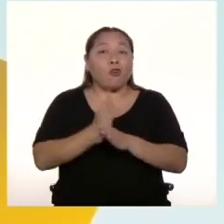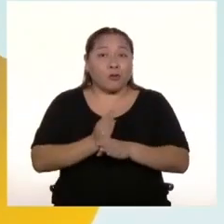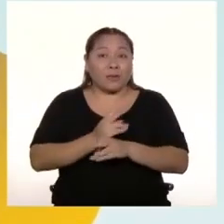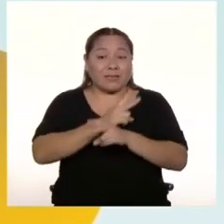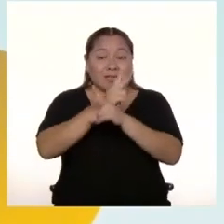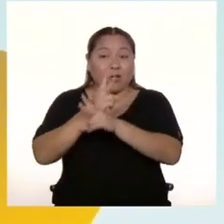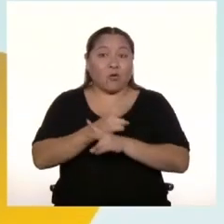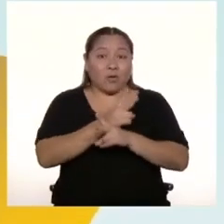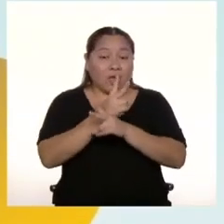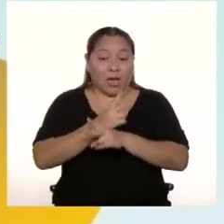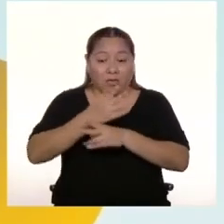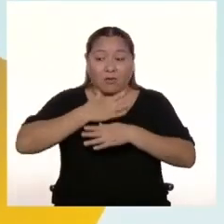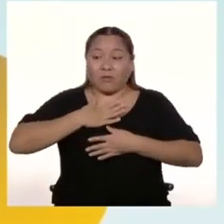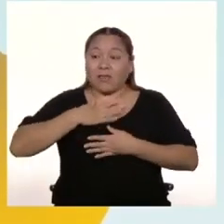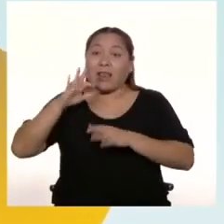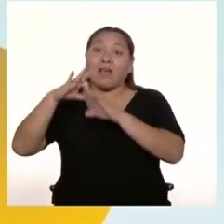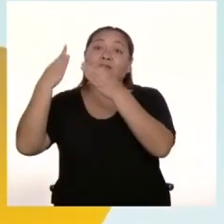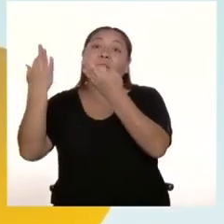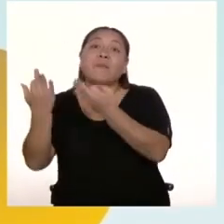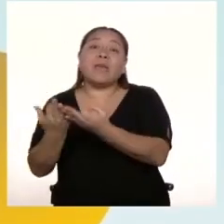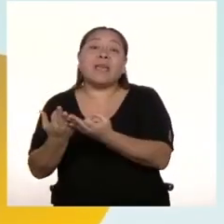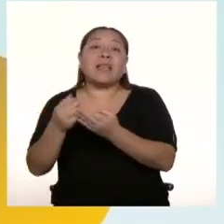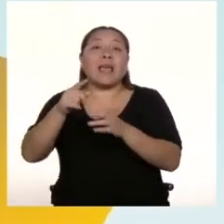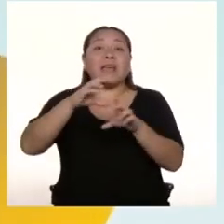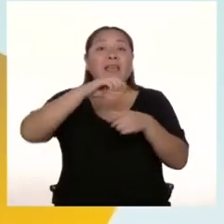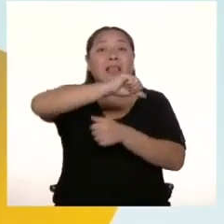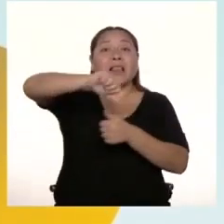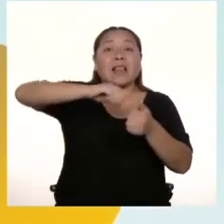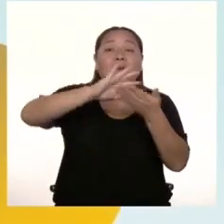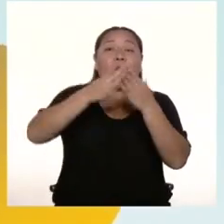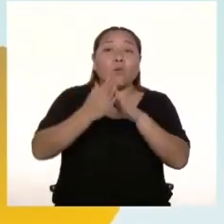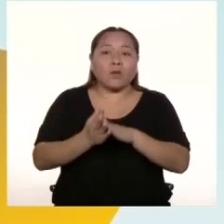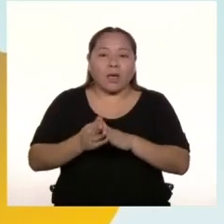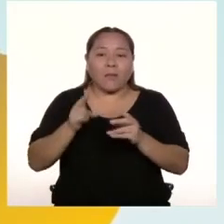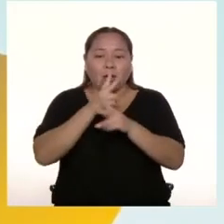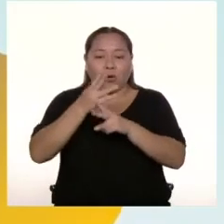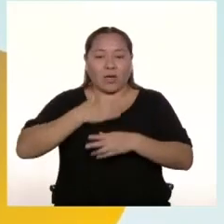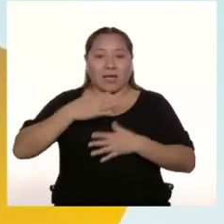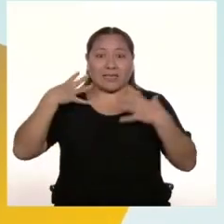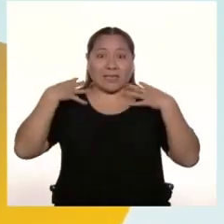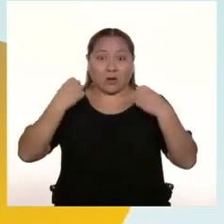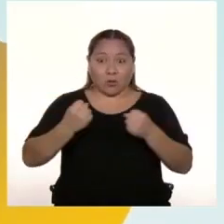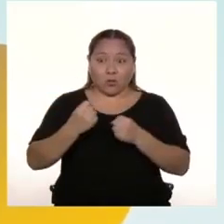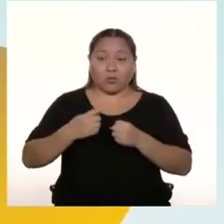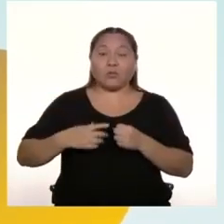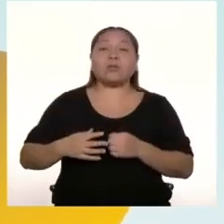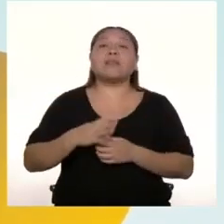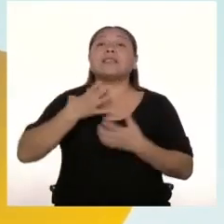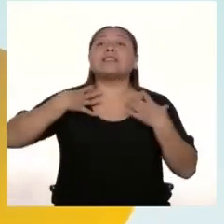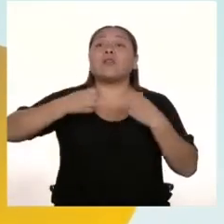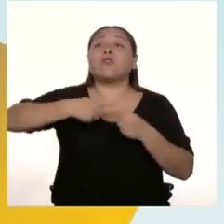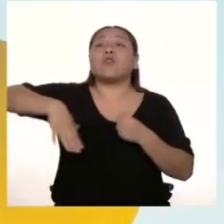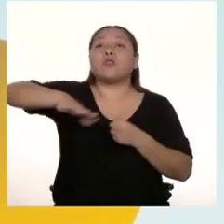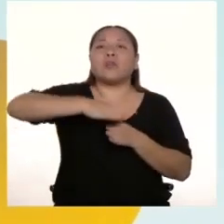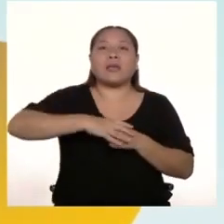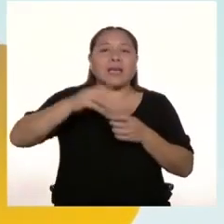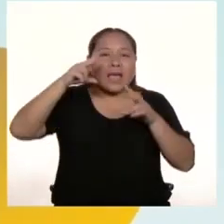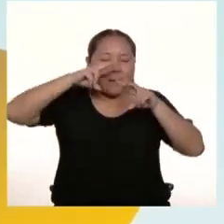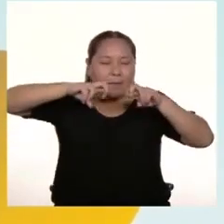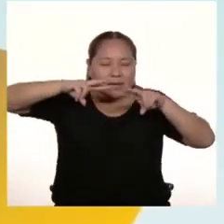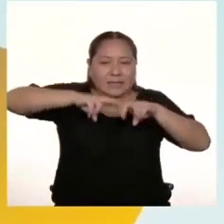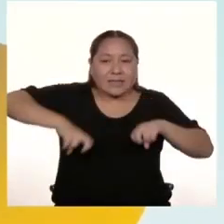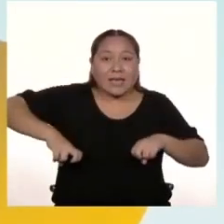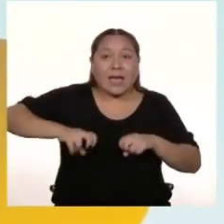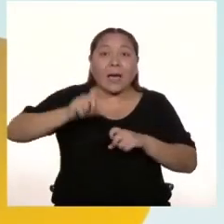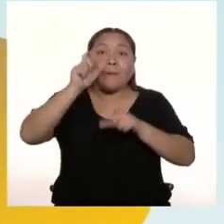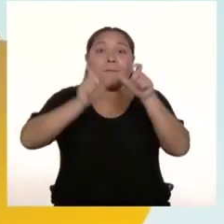o comunidad debe adquirir para cuidar su salud y la de los demás. E investiga sobre los artistas peruanos que cantan